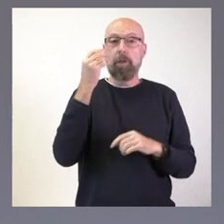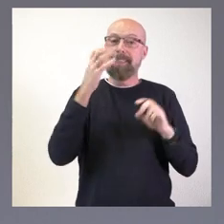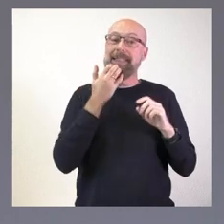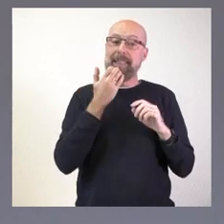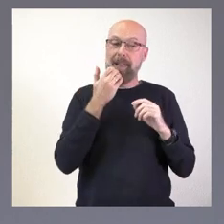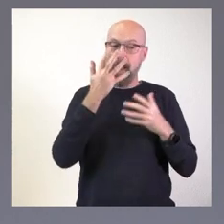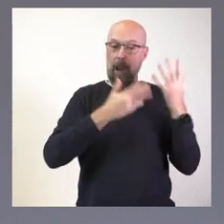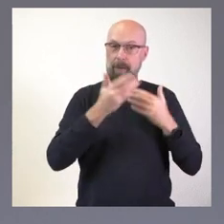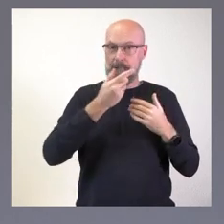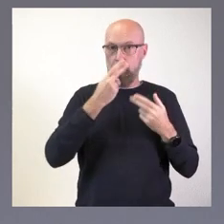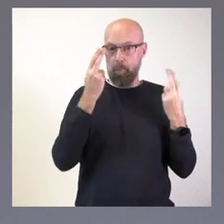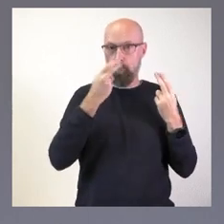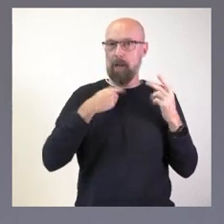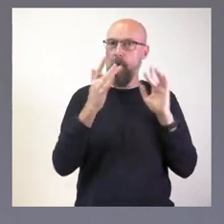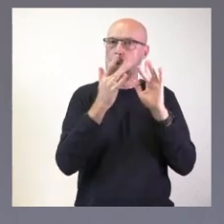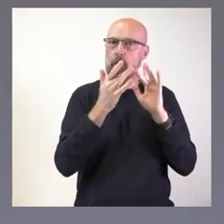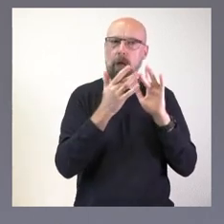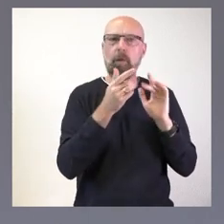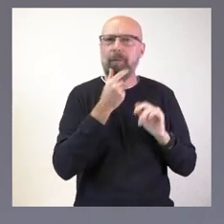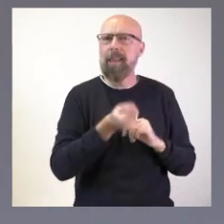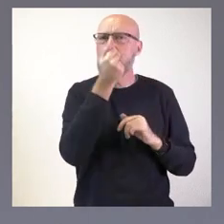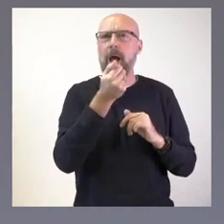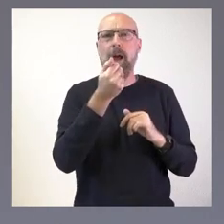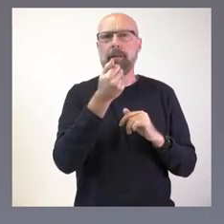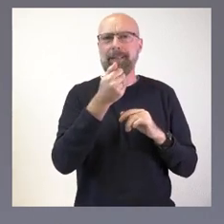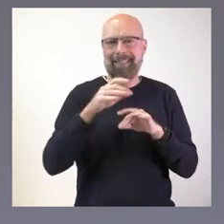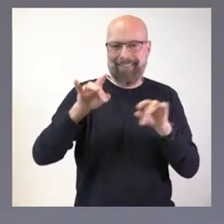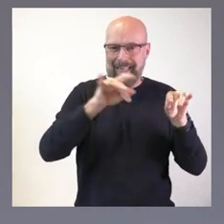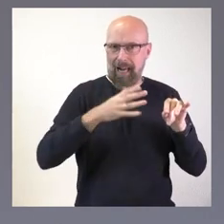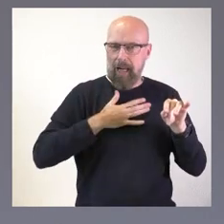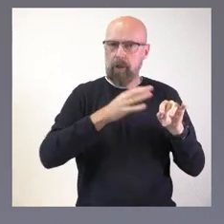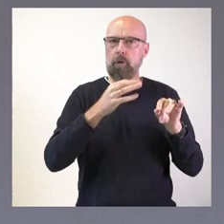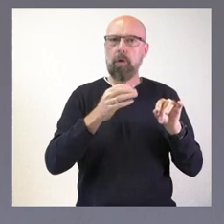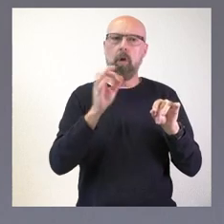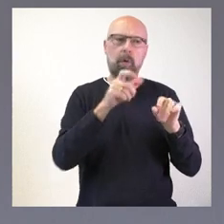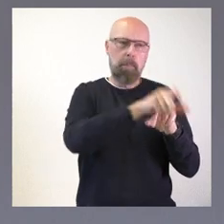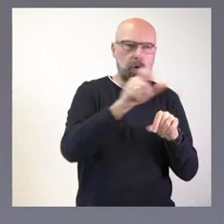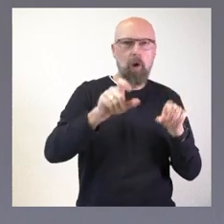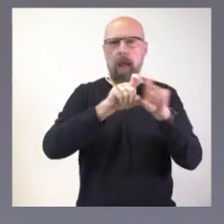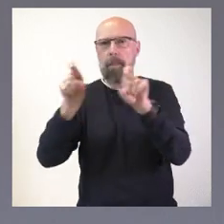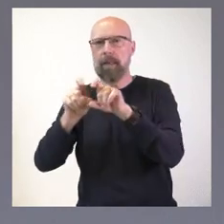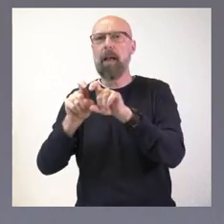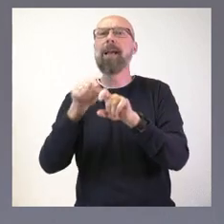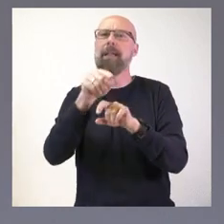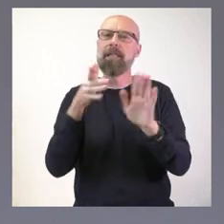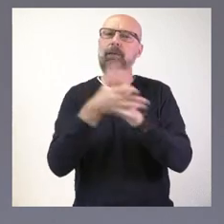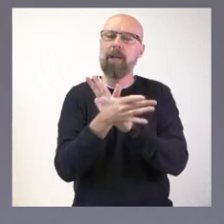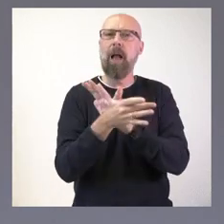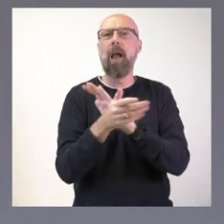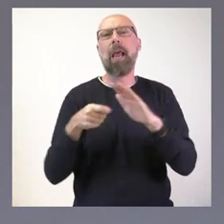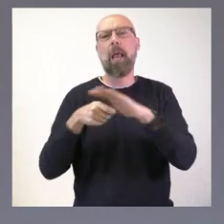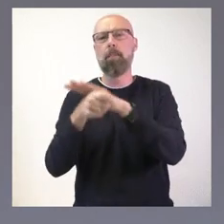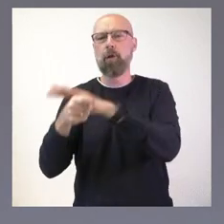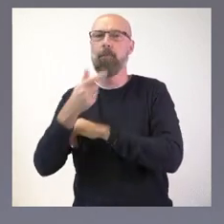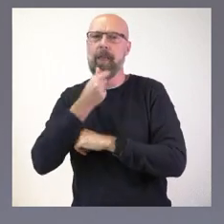Administración a nivel regional, no solo empresas, sino de personas, vamos a facilitar que muchas más inversiones vengan a nuestra tierra y más